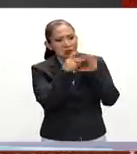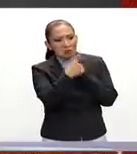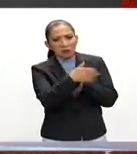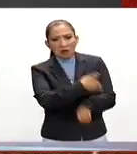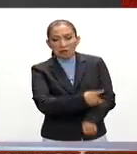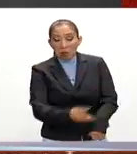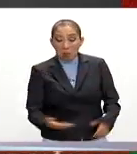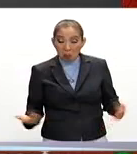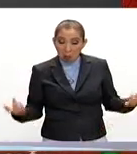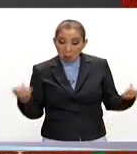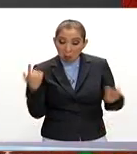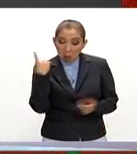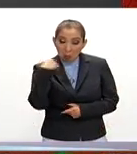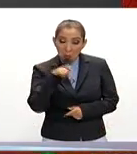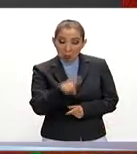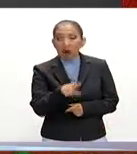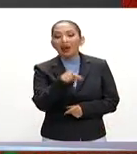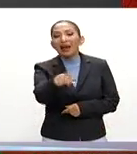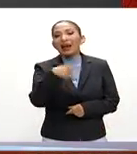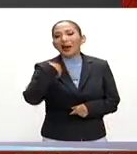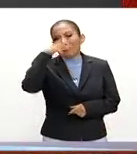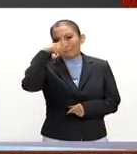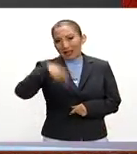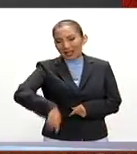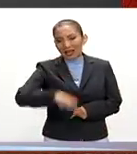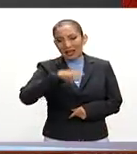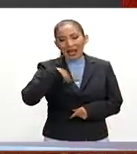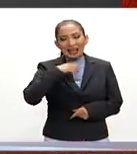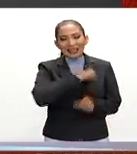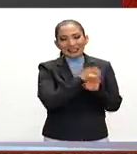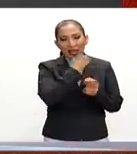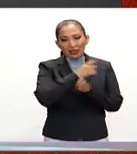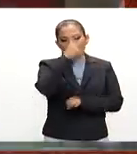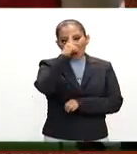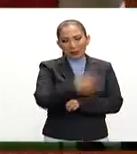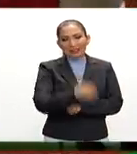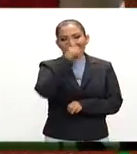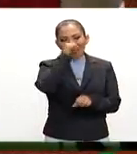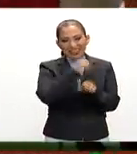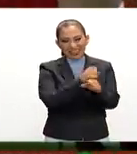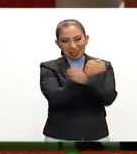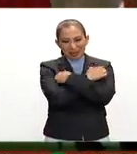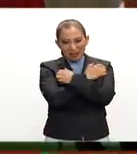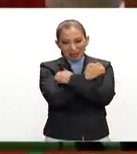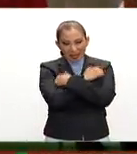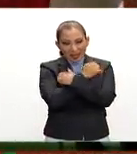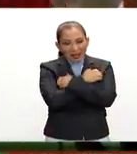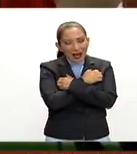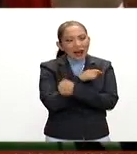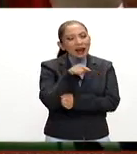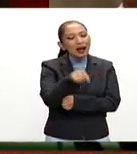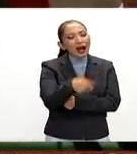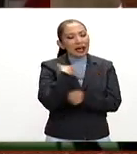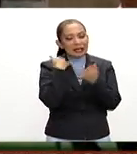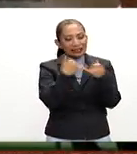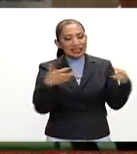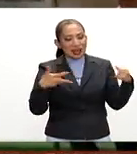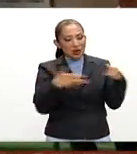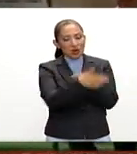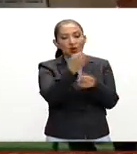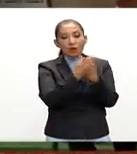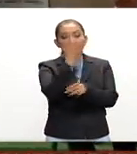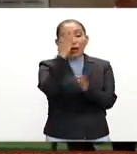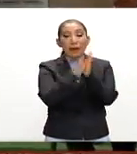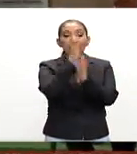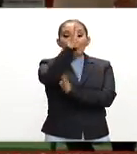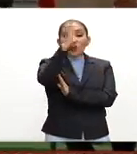con sus familiares. Bueno regresando a México en Acambay en el Estado de México el Secretario de Educación Pública Aurelio Nuño inauguró nueve